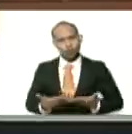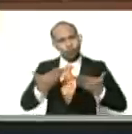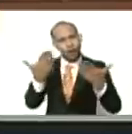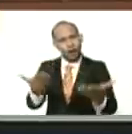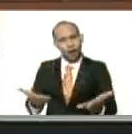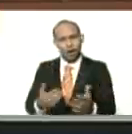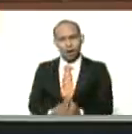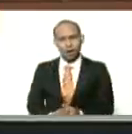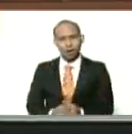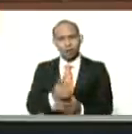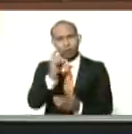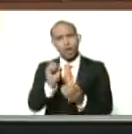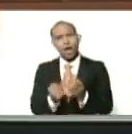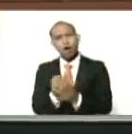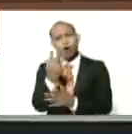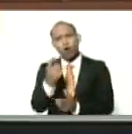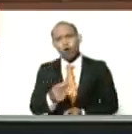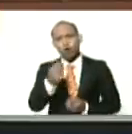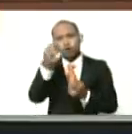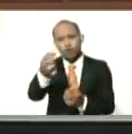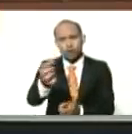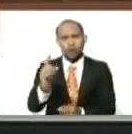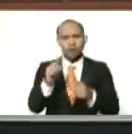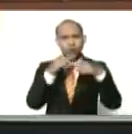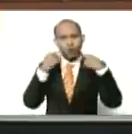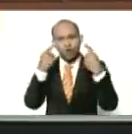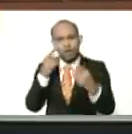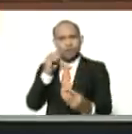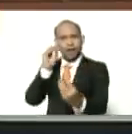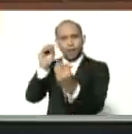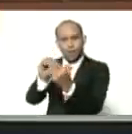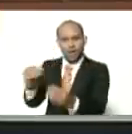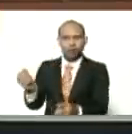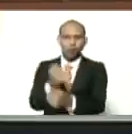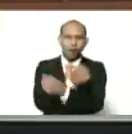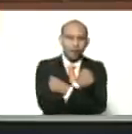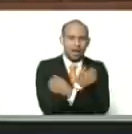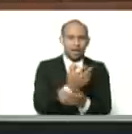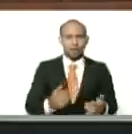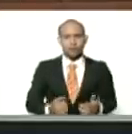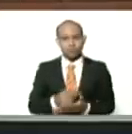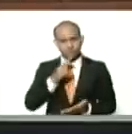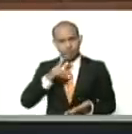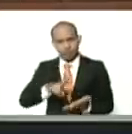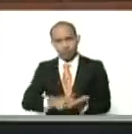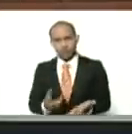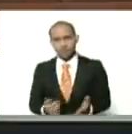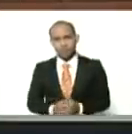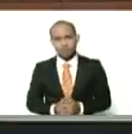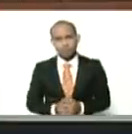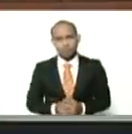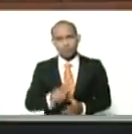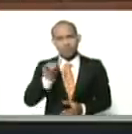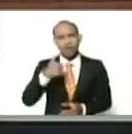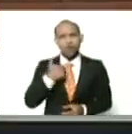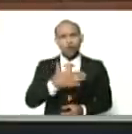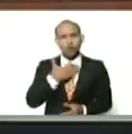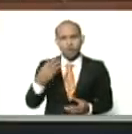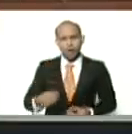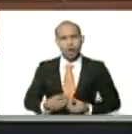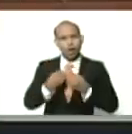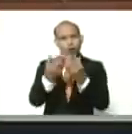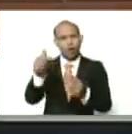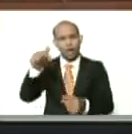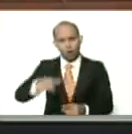una rosa, una sonrisa, un beso, un abrazo, ¿verdad? Y, yo quiero entregarle un